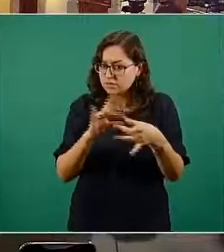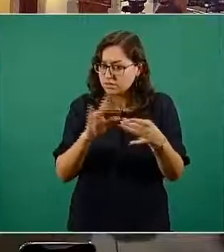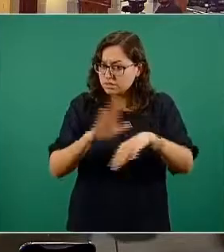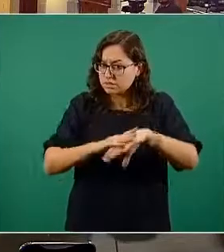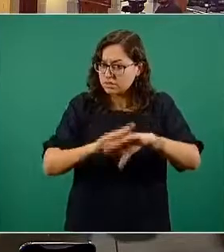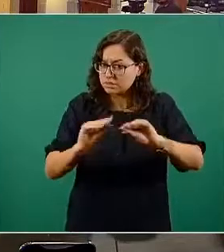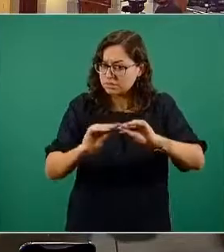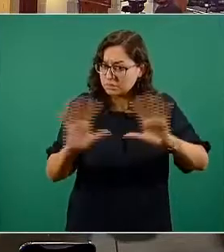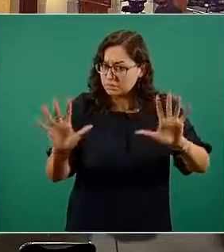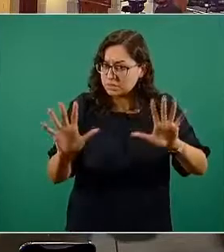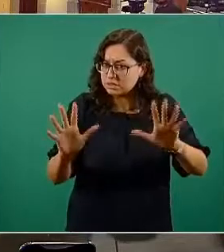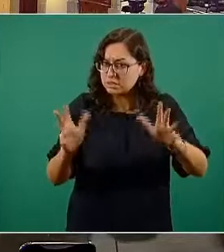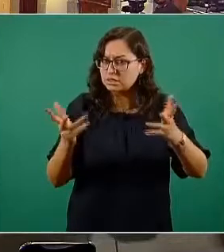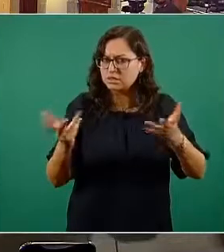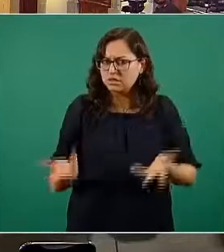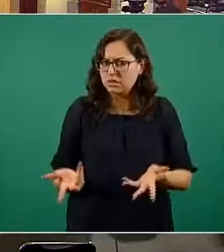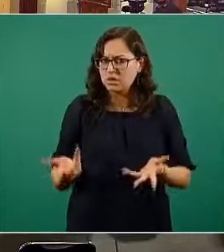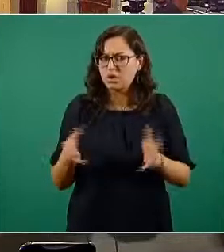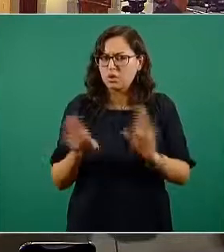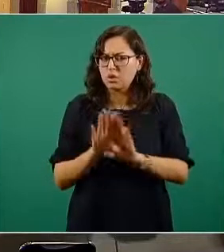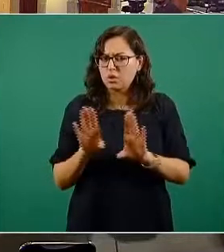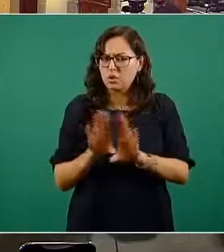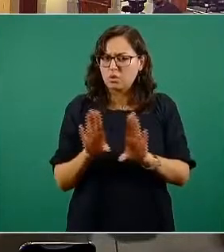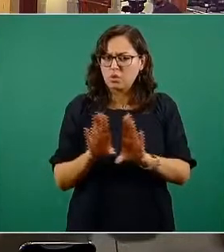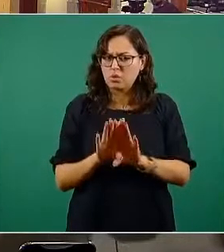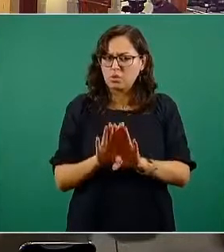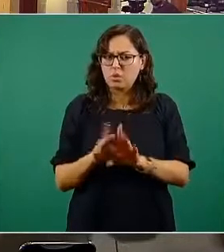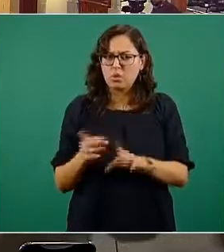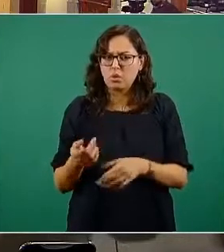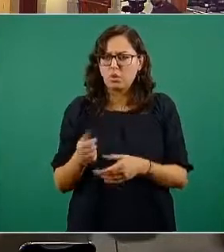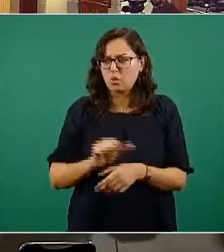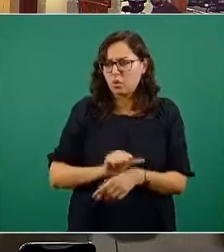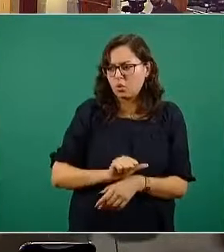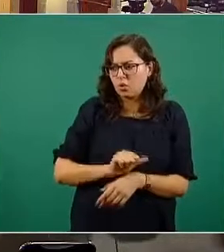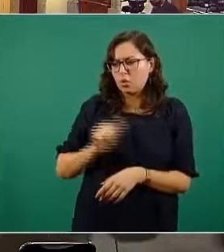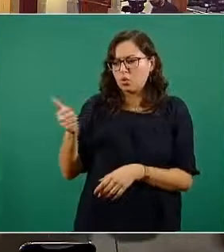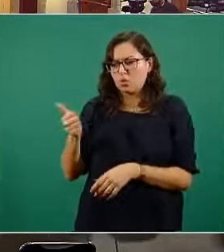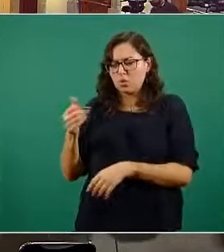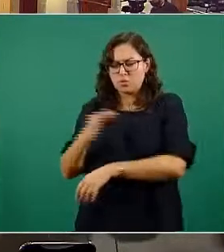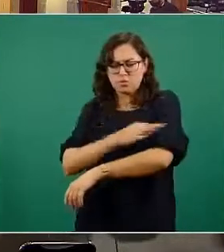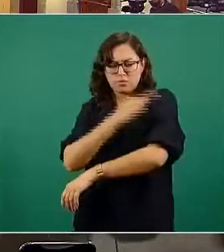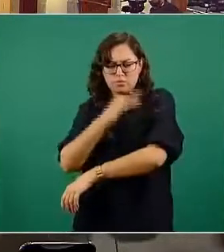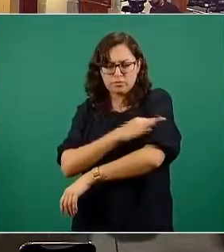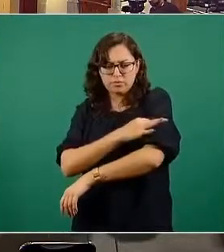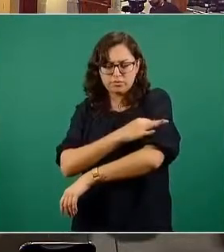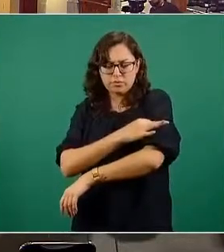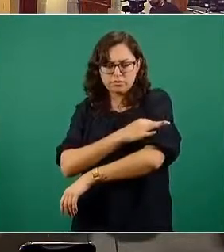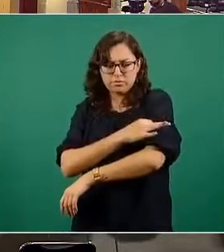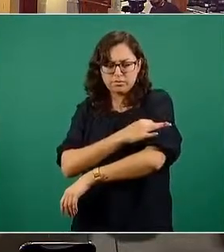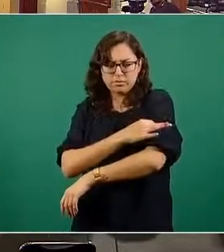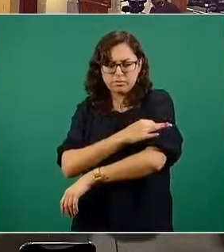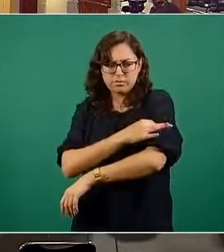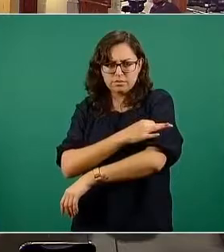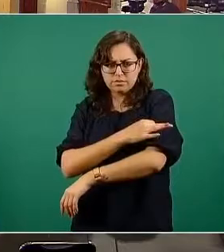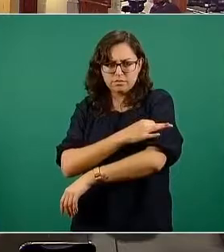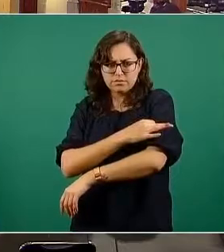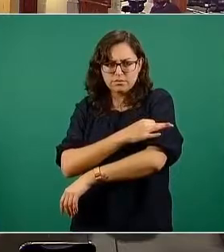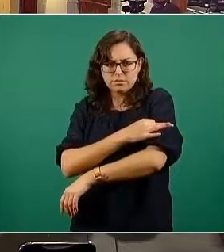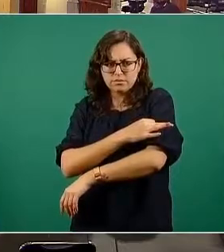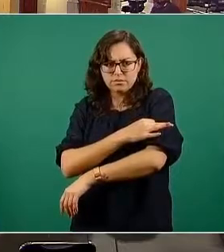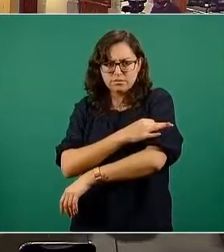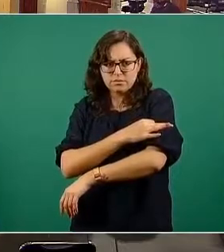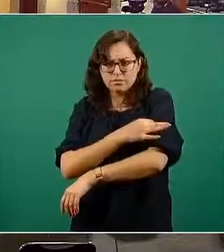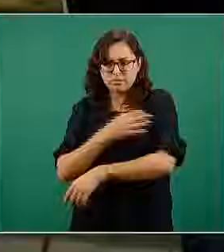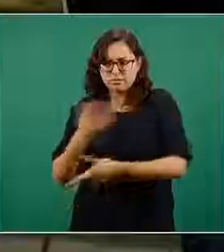como en todas las demás vacunas siguen en curso pero si hacen un corte de caja y lo